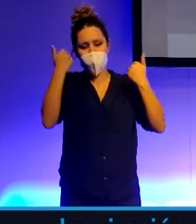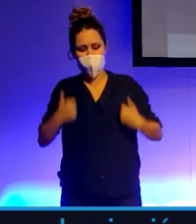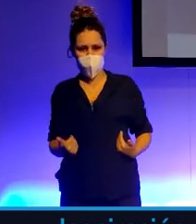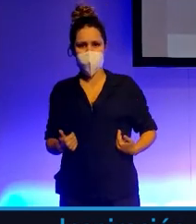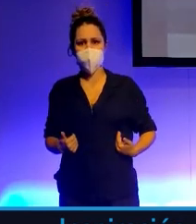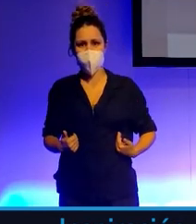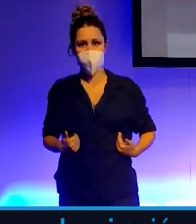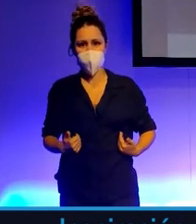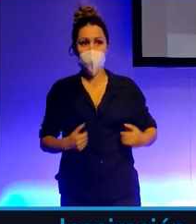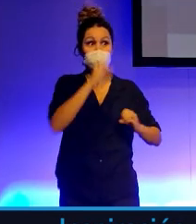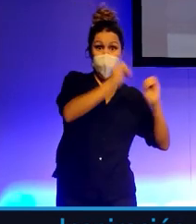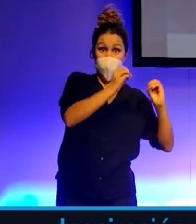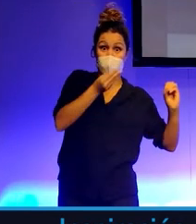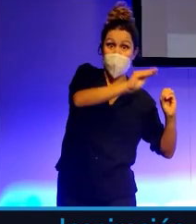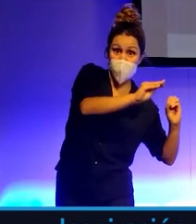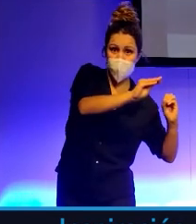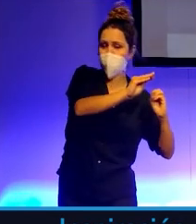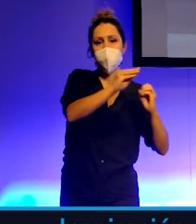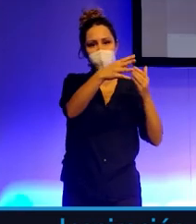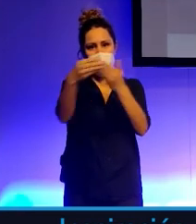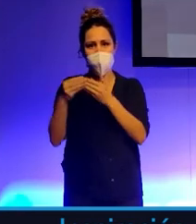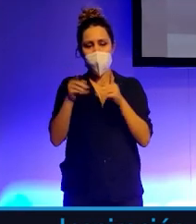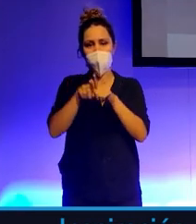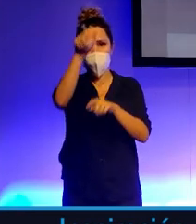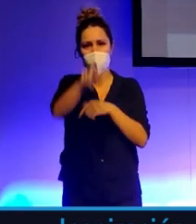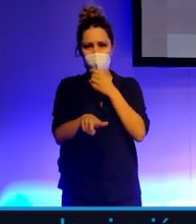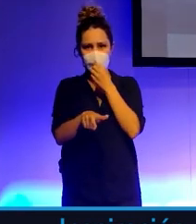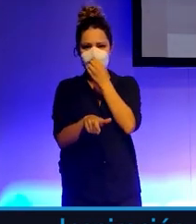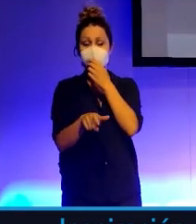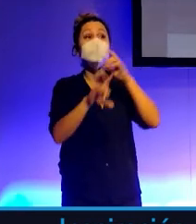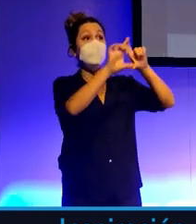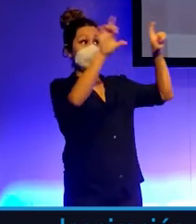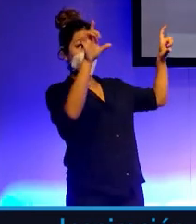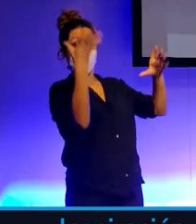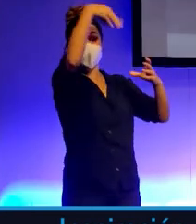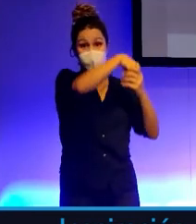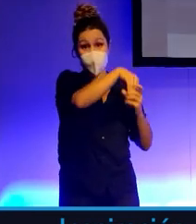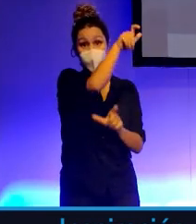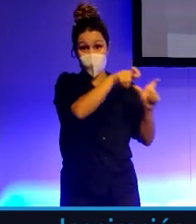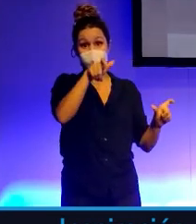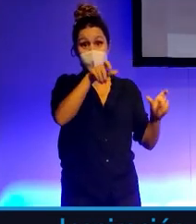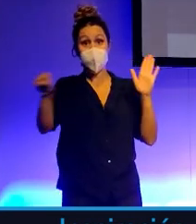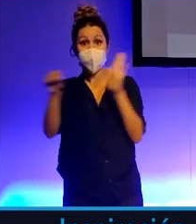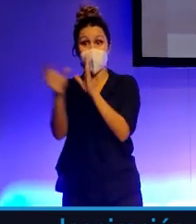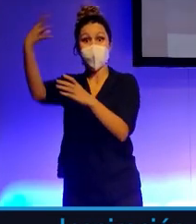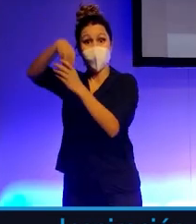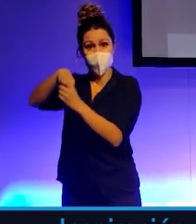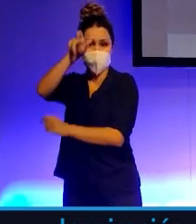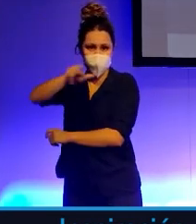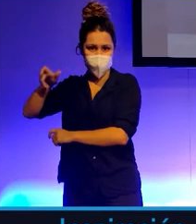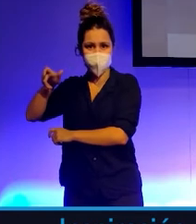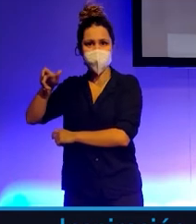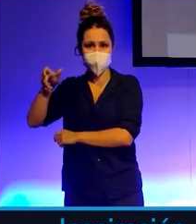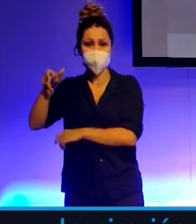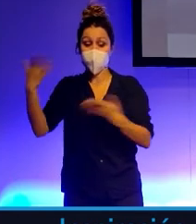queremos ser un número. Los clientes son personas. Las empresas son personas. Las marcas son personas. Y